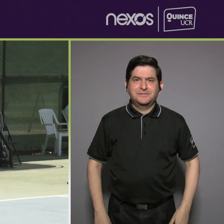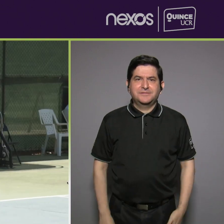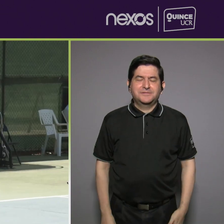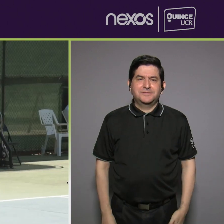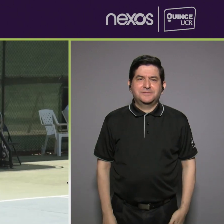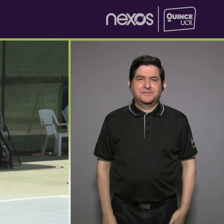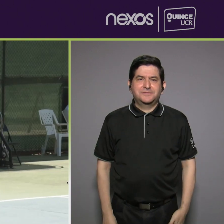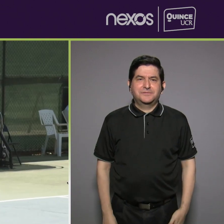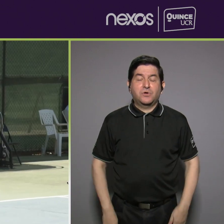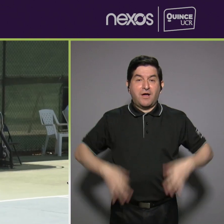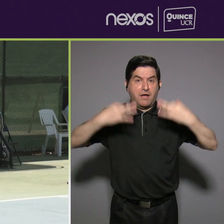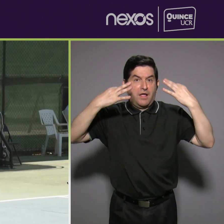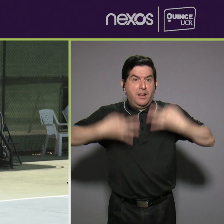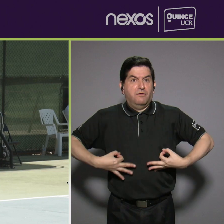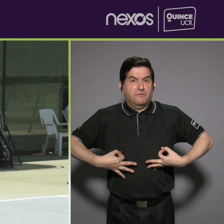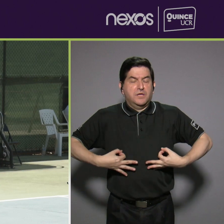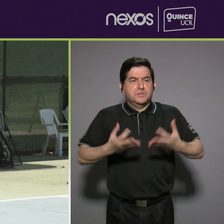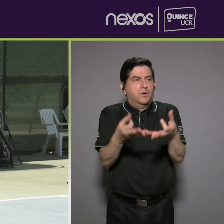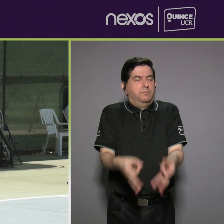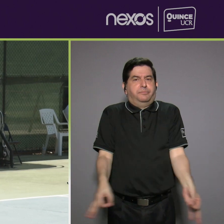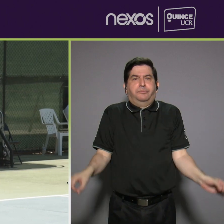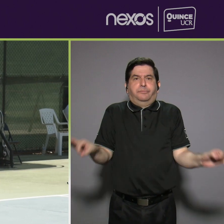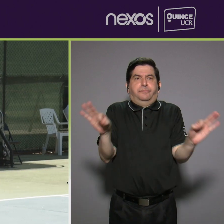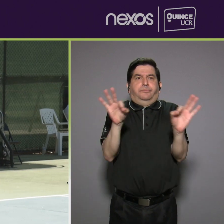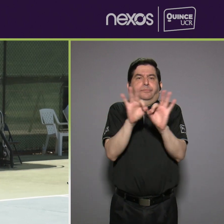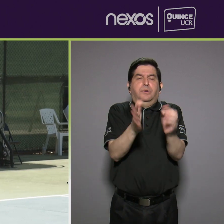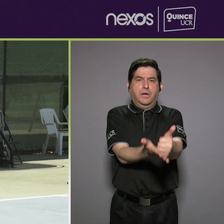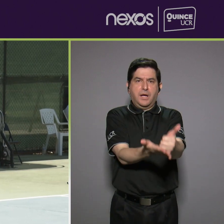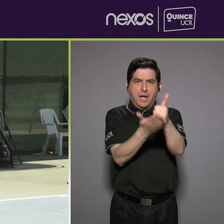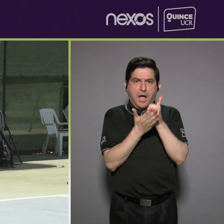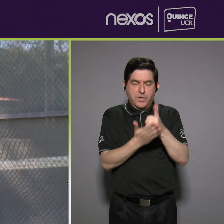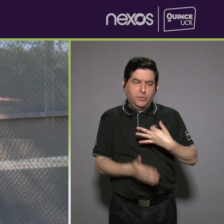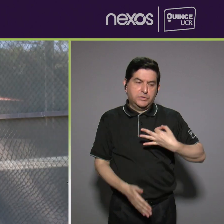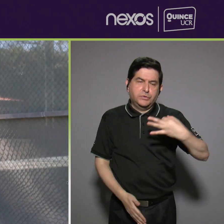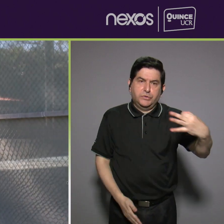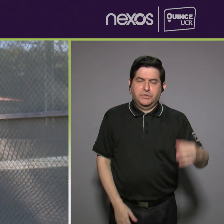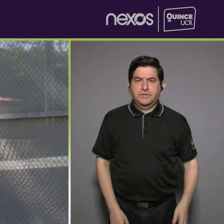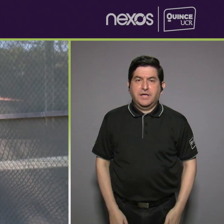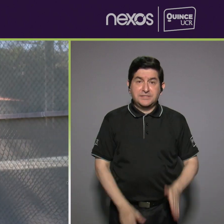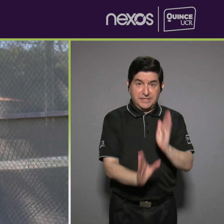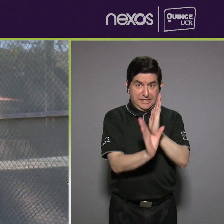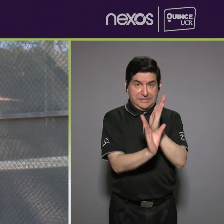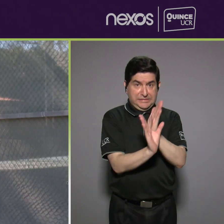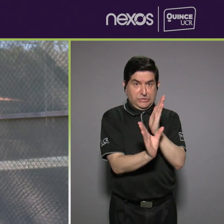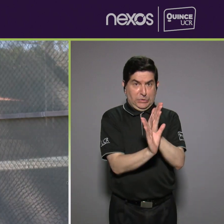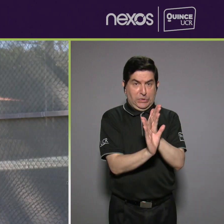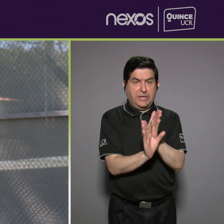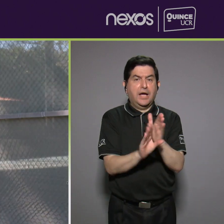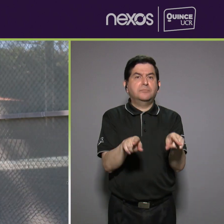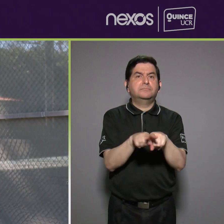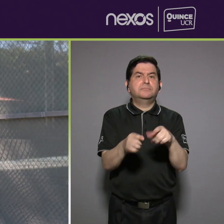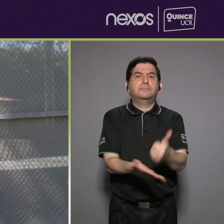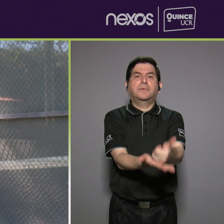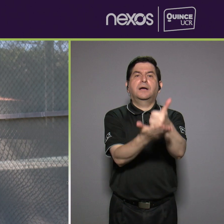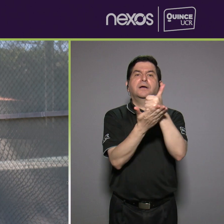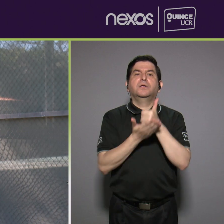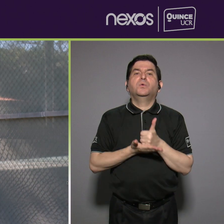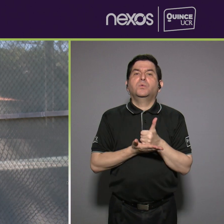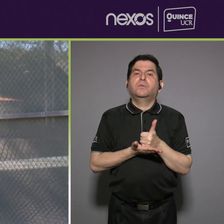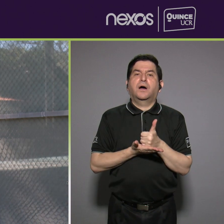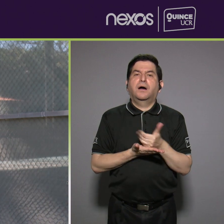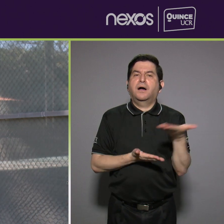Bueno, en lo físico es súper importante, ya que nos ayuda en el diario y psicológicamente, ya que nos ayuda a